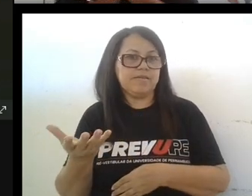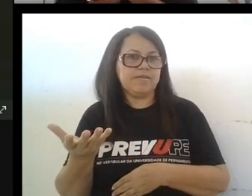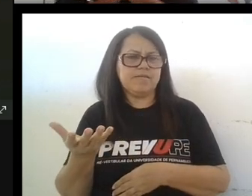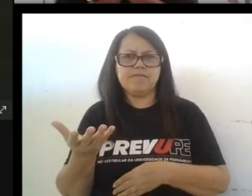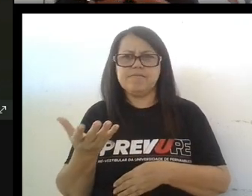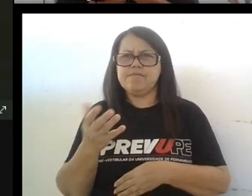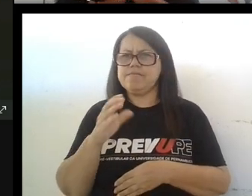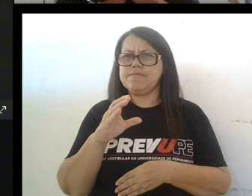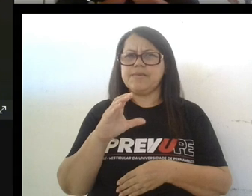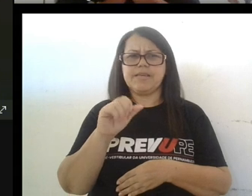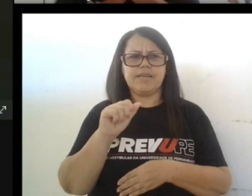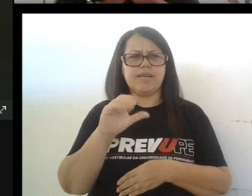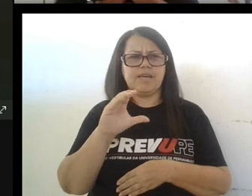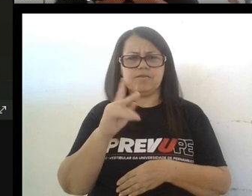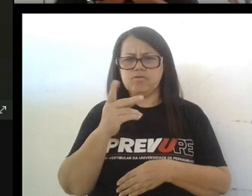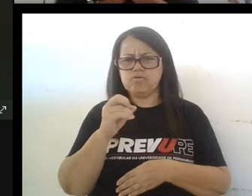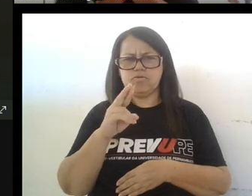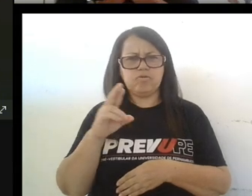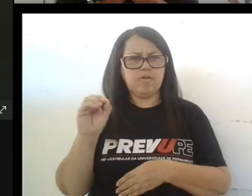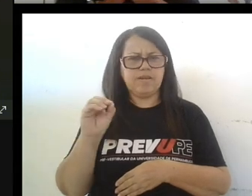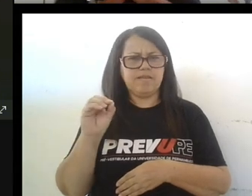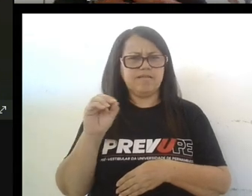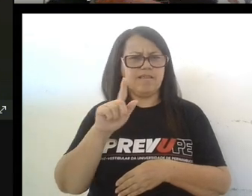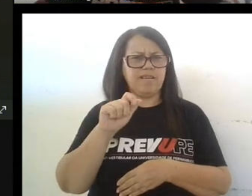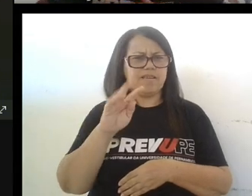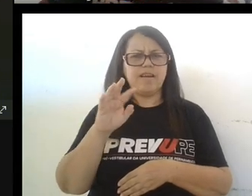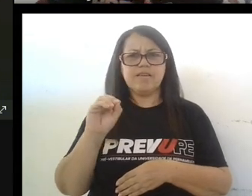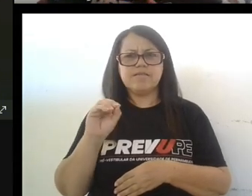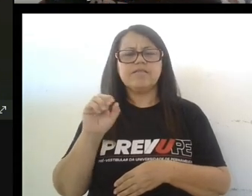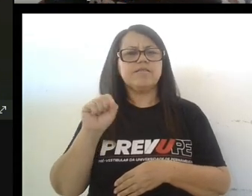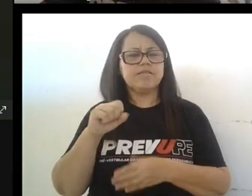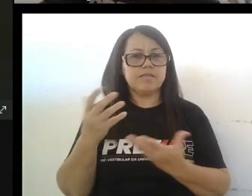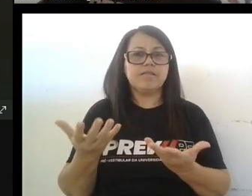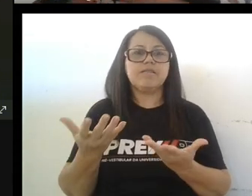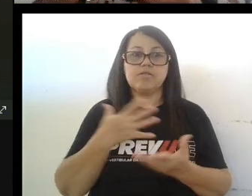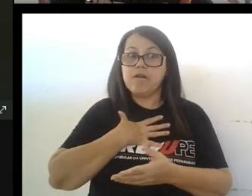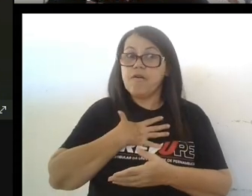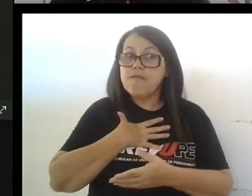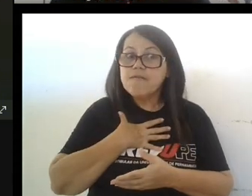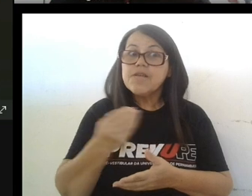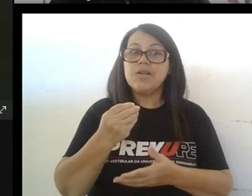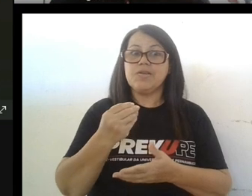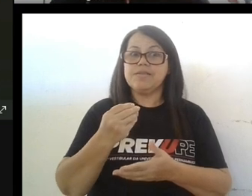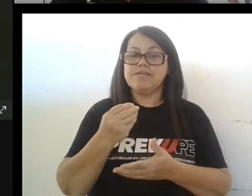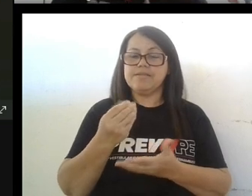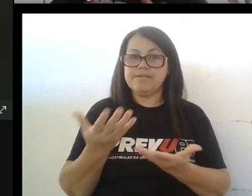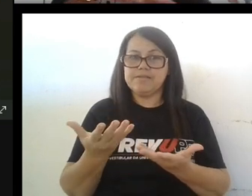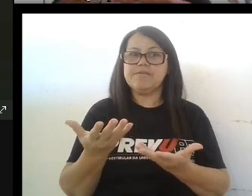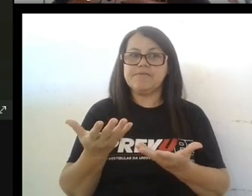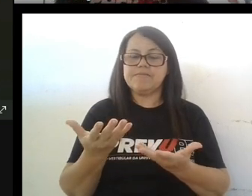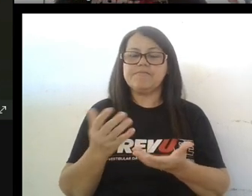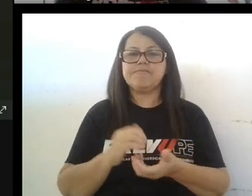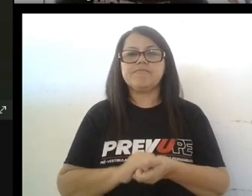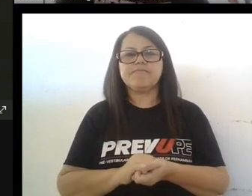uy cachorro de gato pues sí entonces son los fillotes entonces